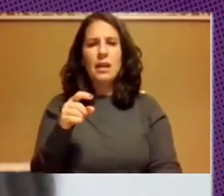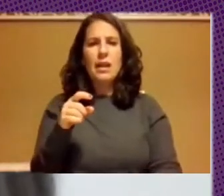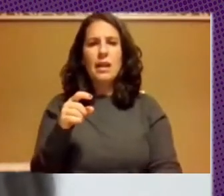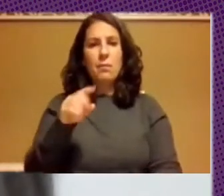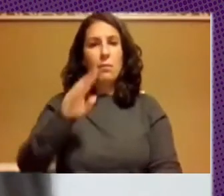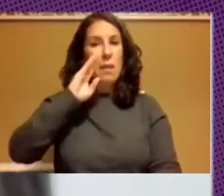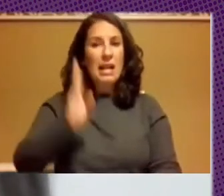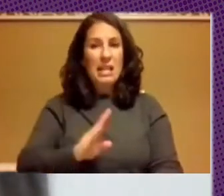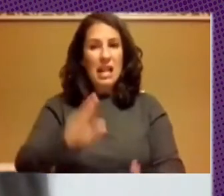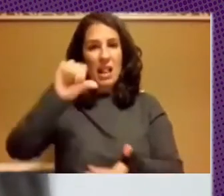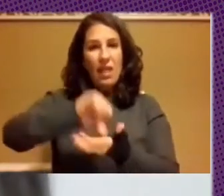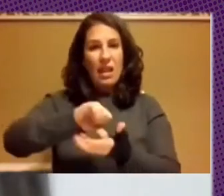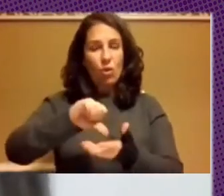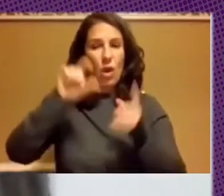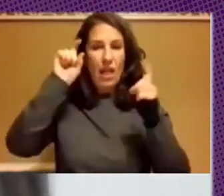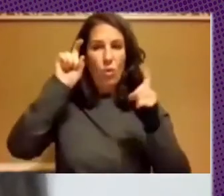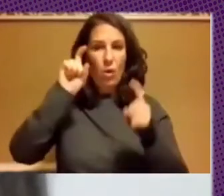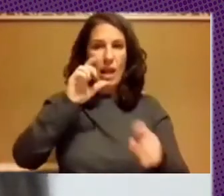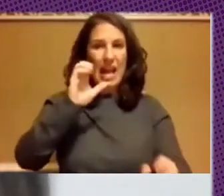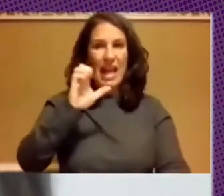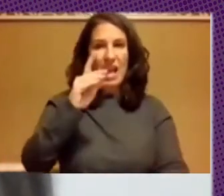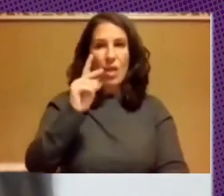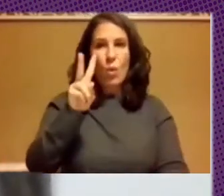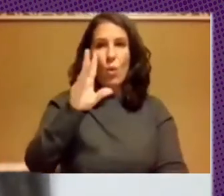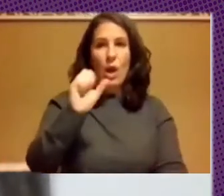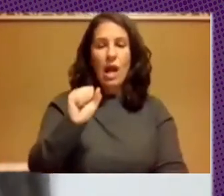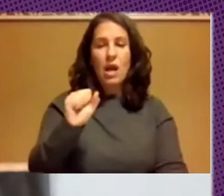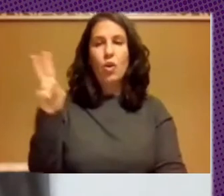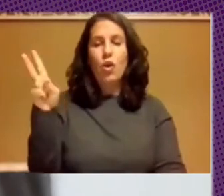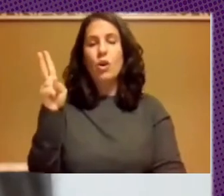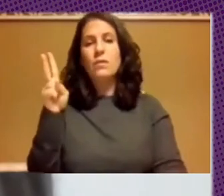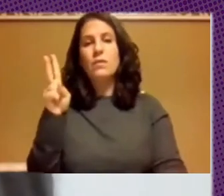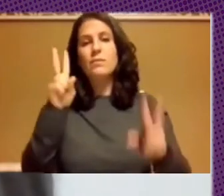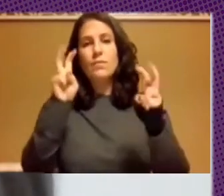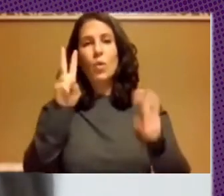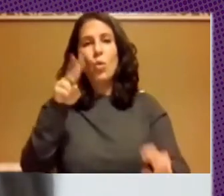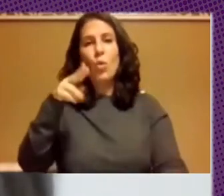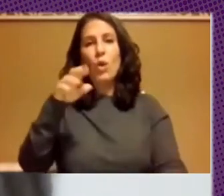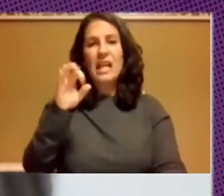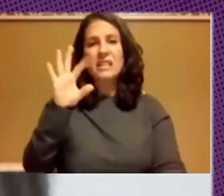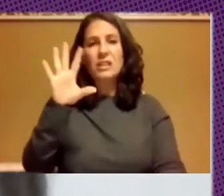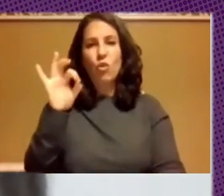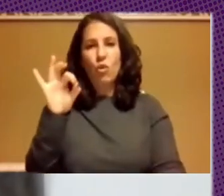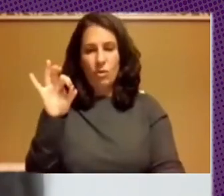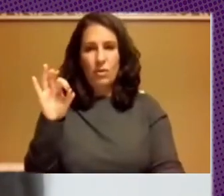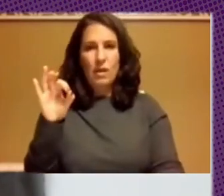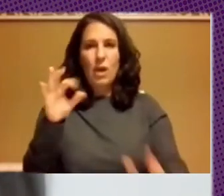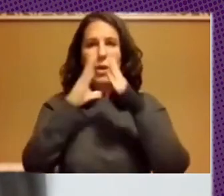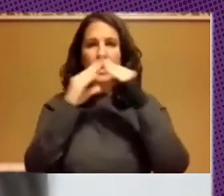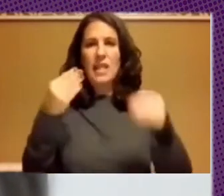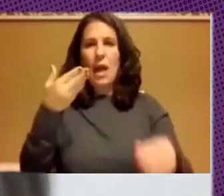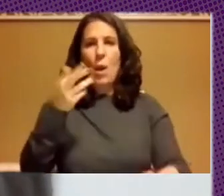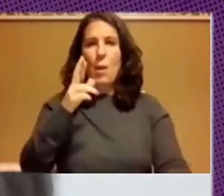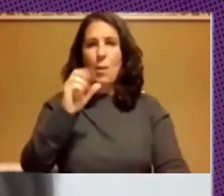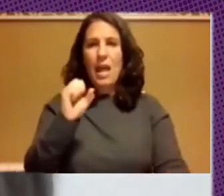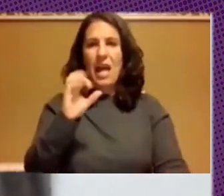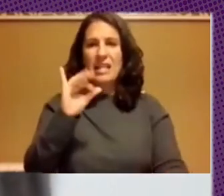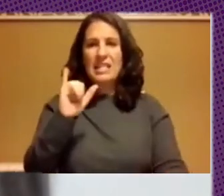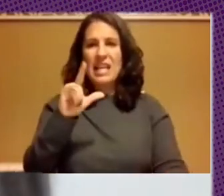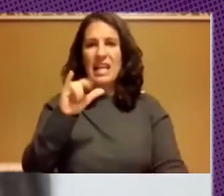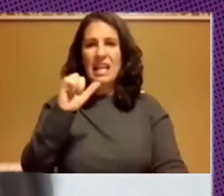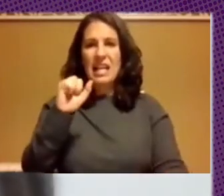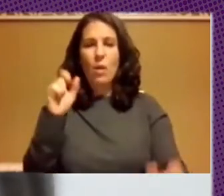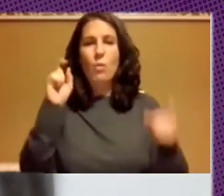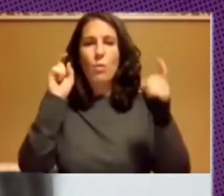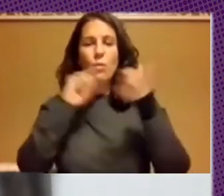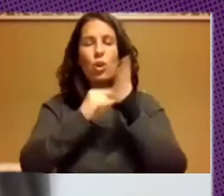Brasil en conjunto con la cátedra UNESCO de educación a distancia de la Universidad de Brasilia que tienen un proyecto que se llama